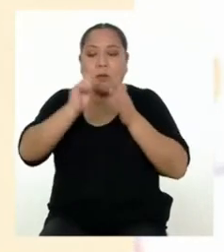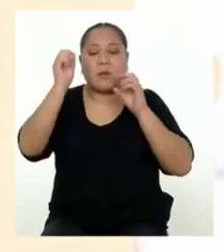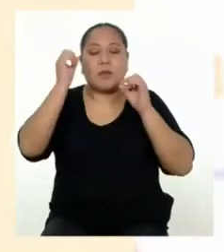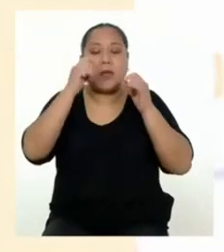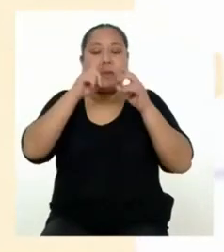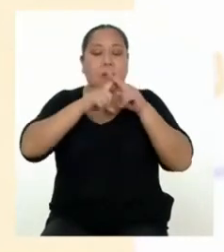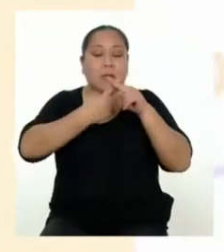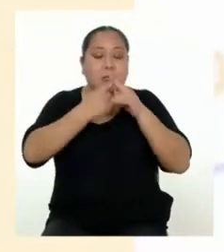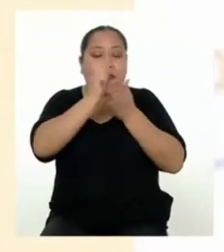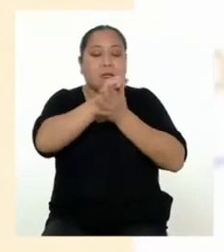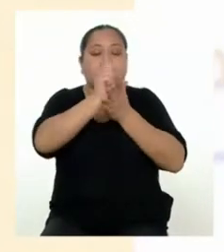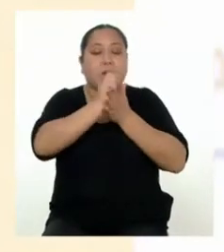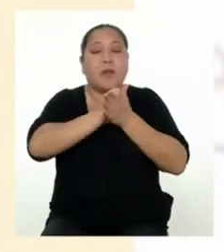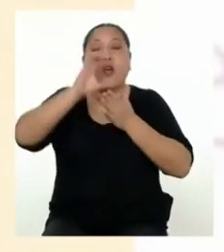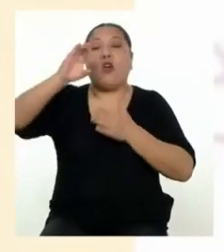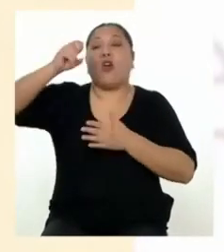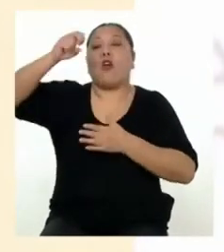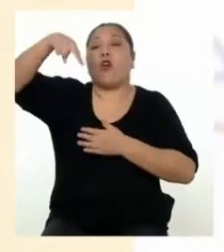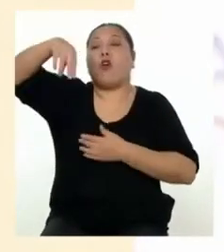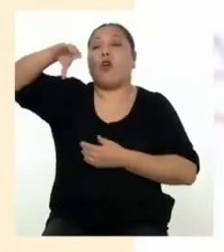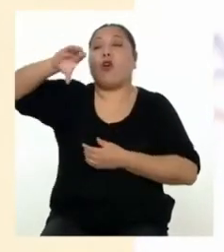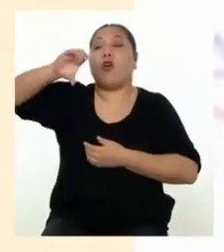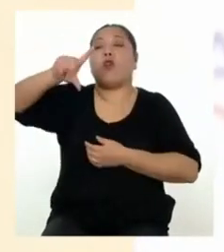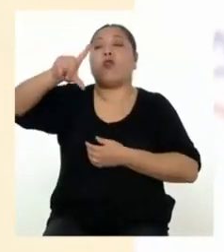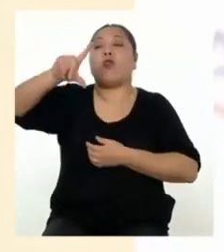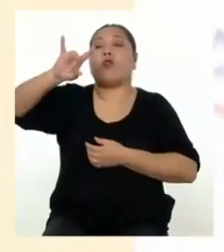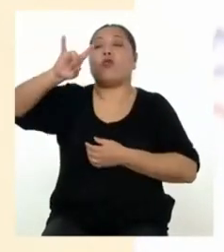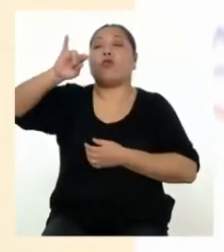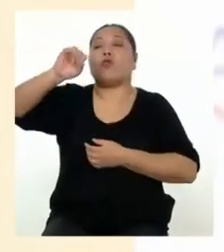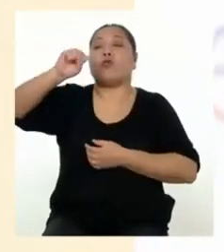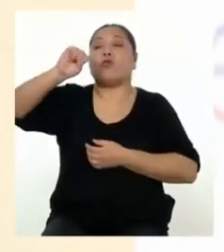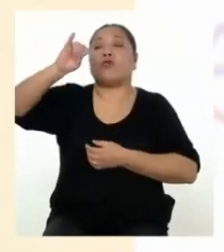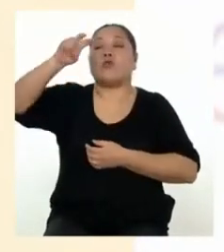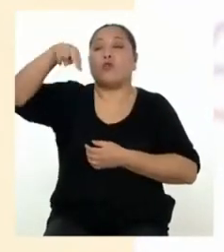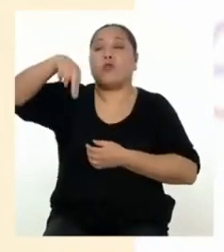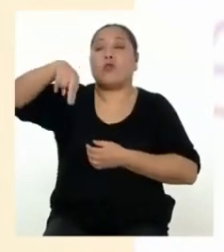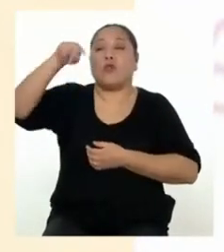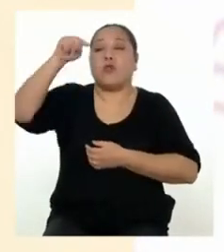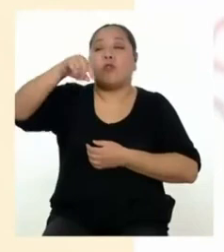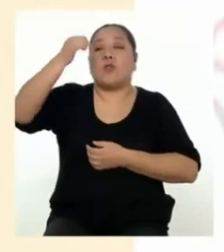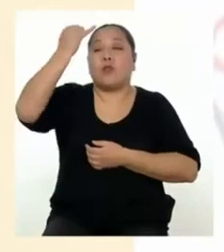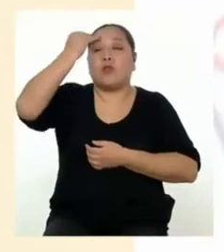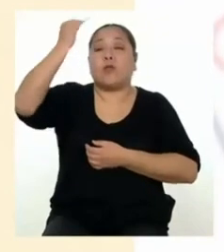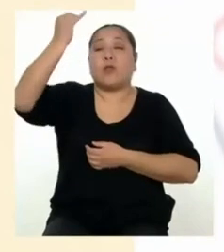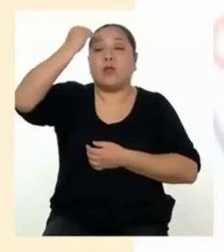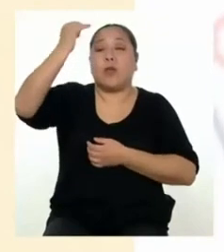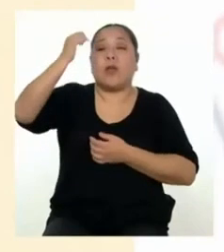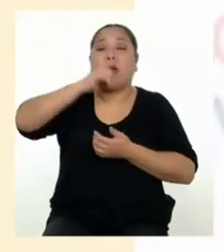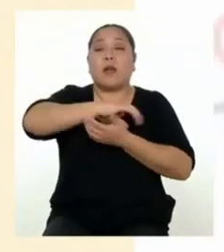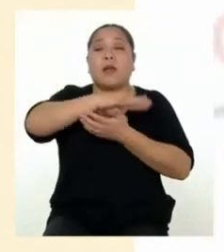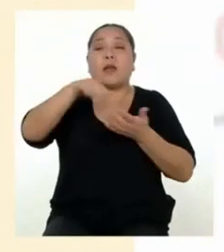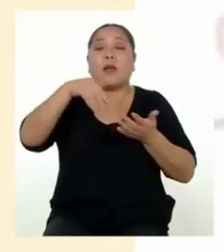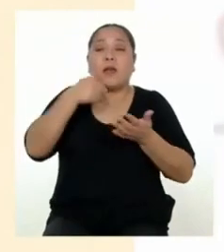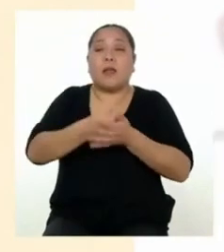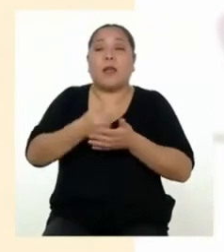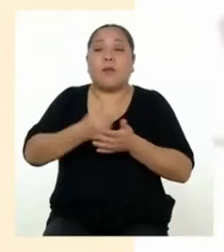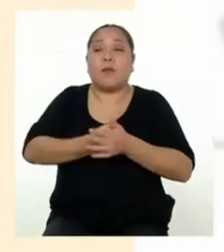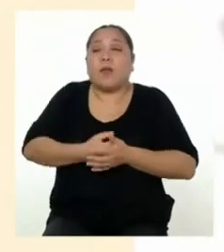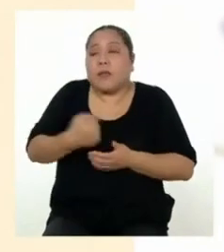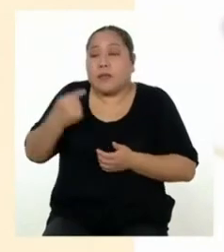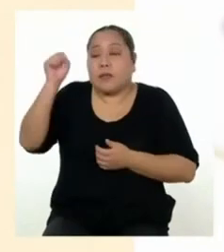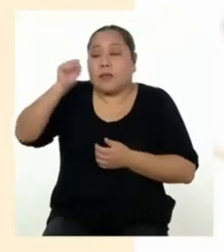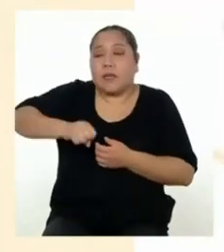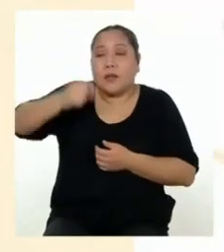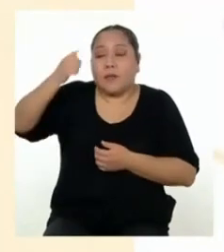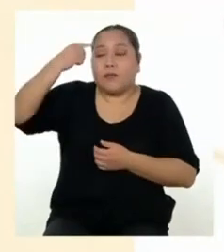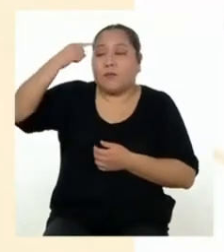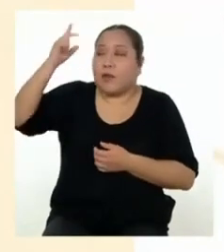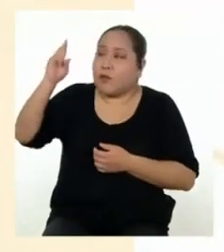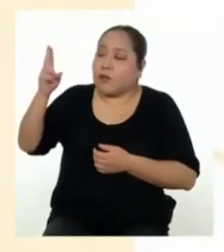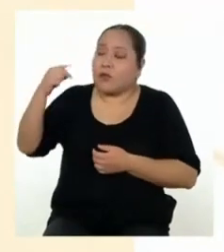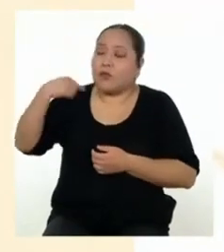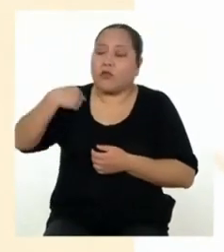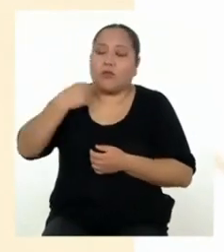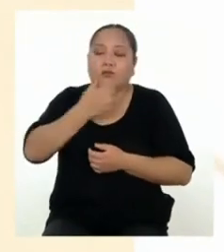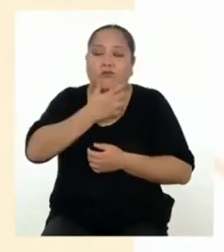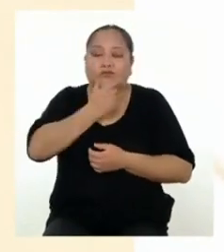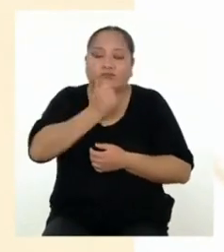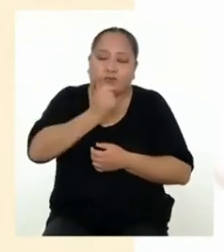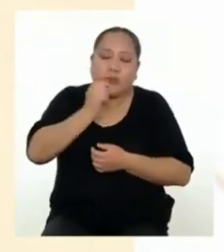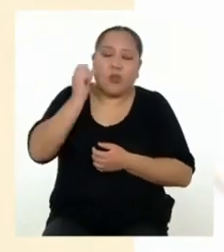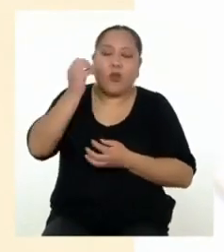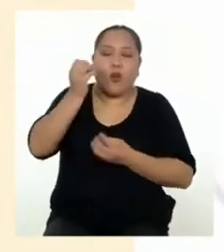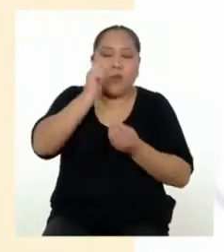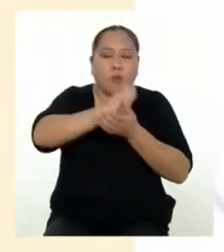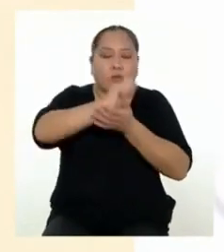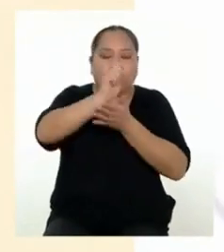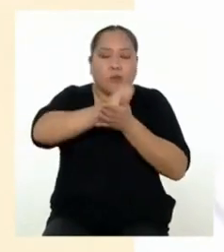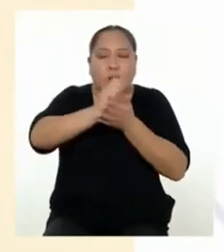nuestra conclusión. Como siempre, partiendo de la idea clave que planteaste. Sí, profesora. Estaba pensando en cómo podría ser ese